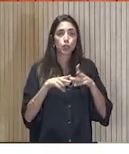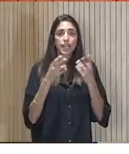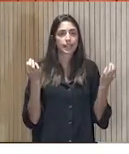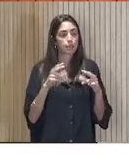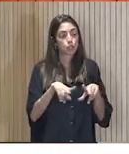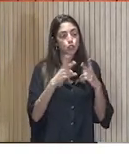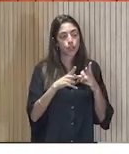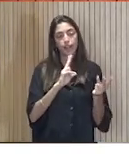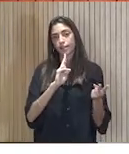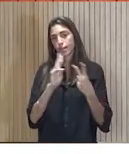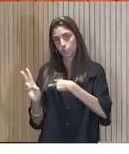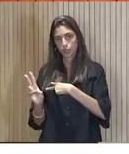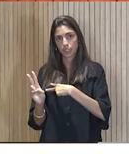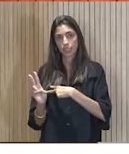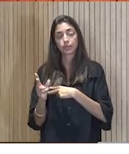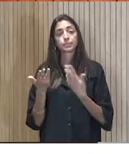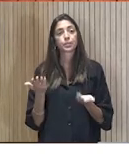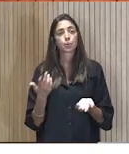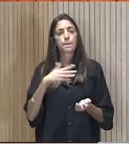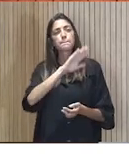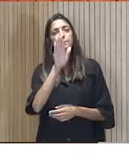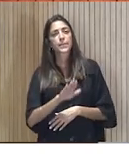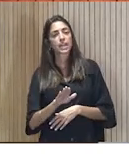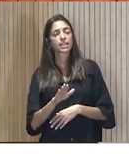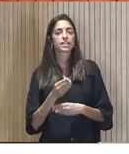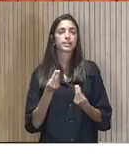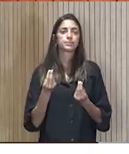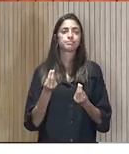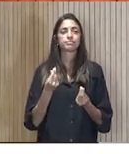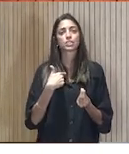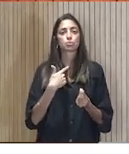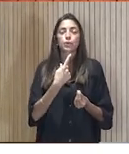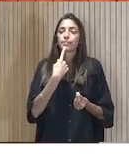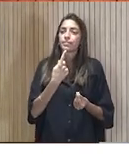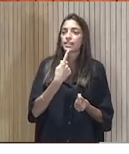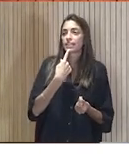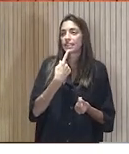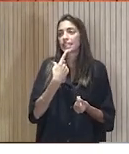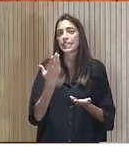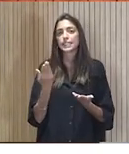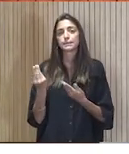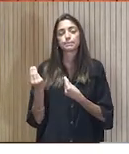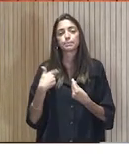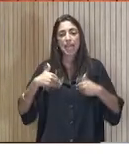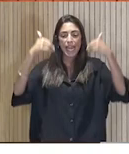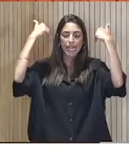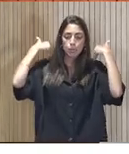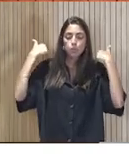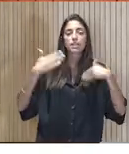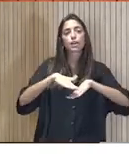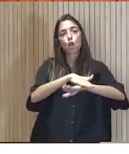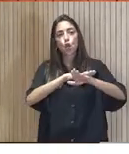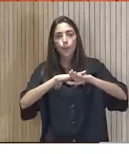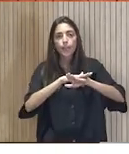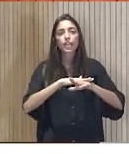en general. O parece que existe ese decir, no, es que la responsabilidad la tiene el gobierno, es que la